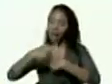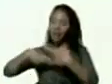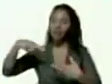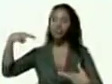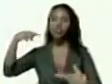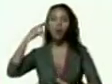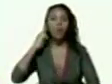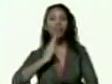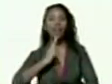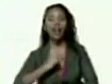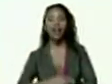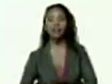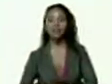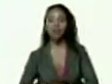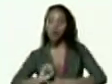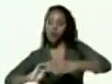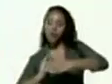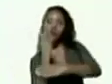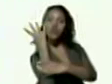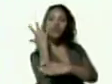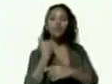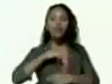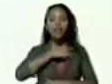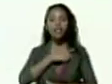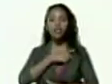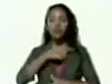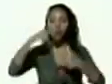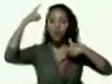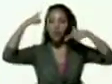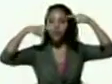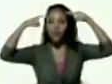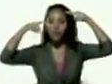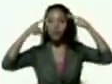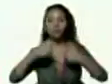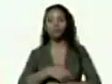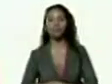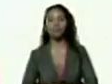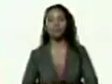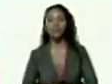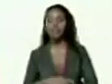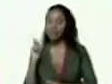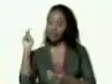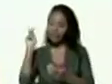bolivariana fundada por nuestro comandante Hugo Chávez llegó